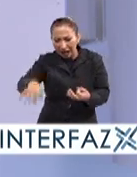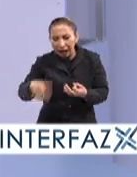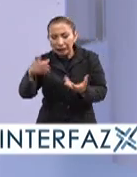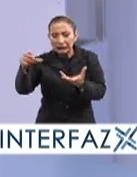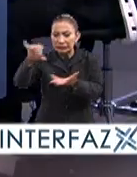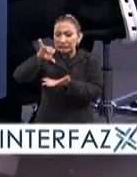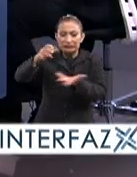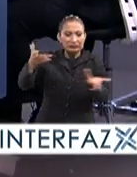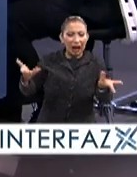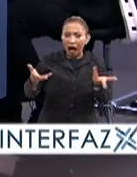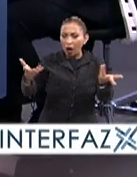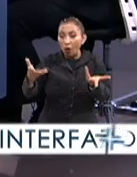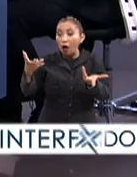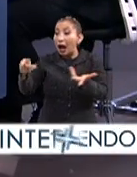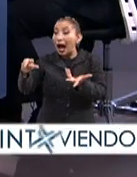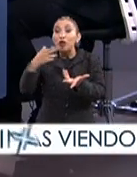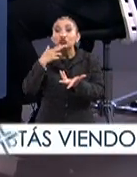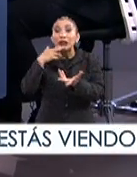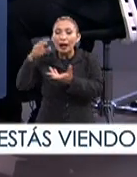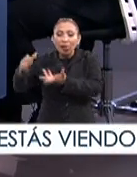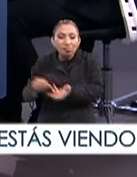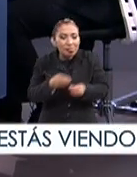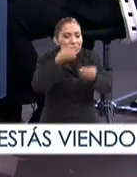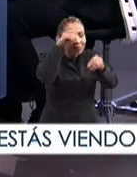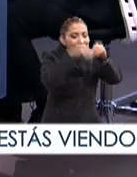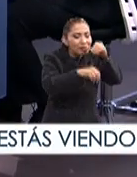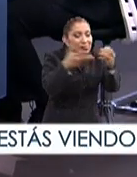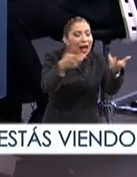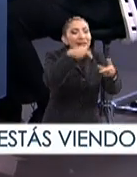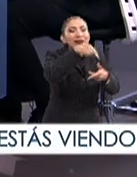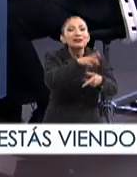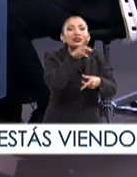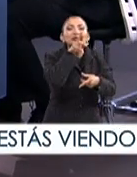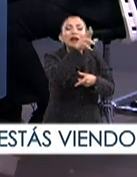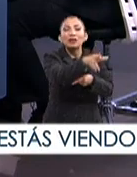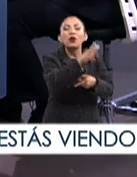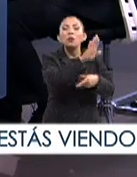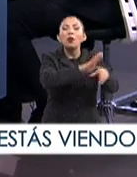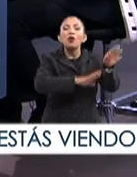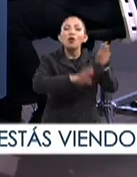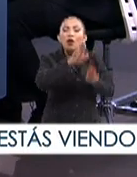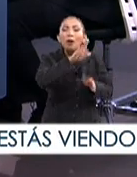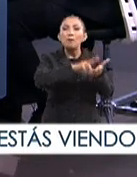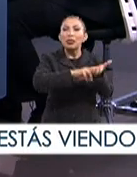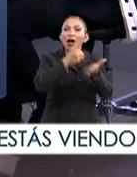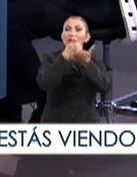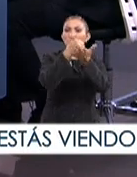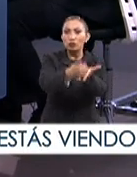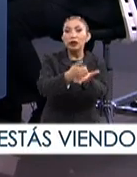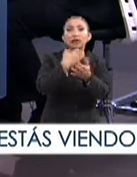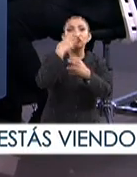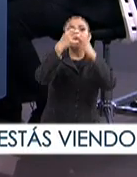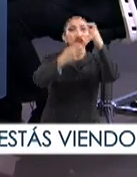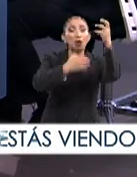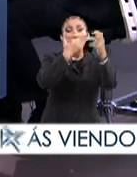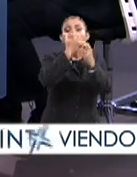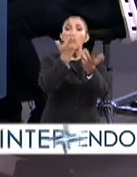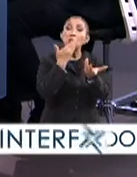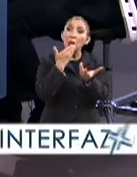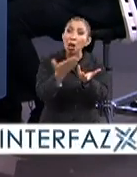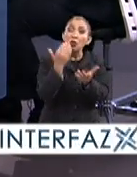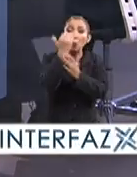lo manejas bien. Y además, pues producir de la mano un combustible renovable, verde, que además en emisiones también tiene